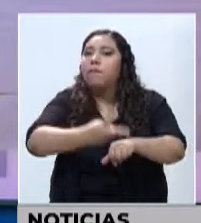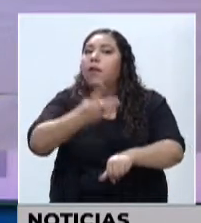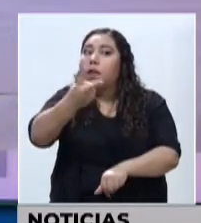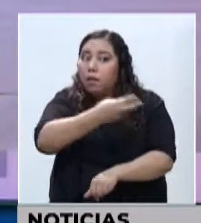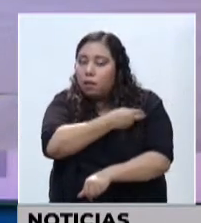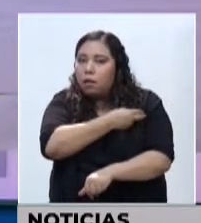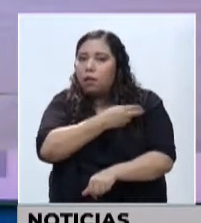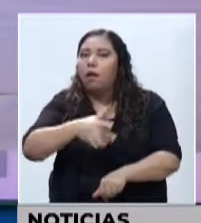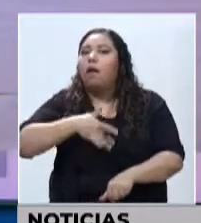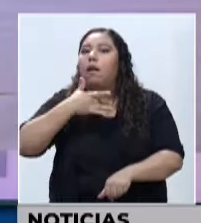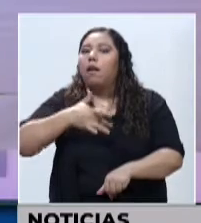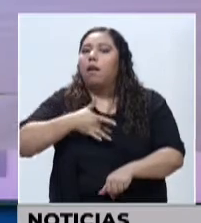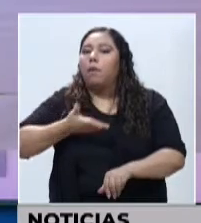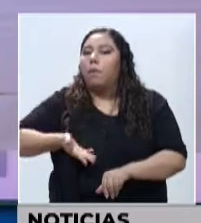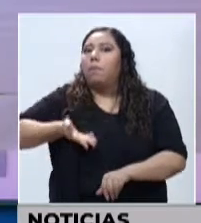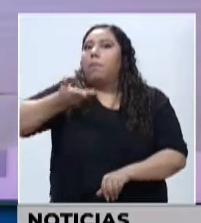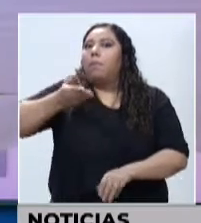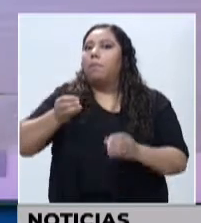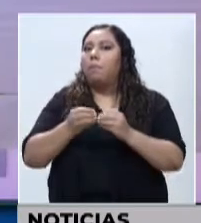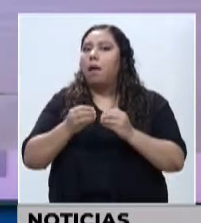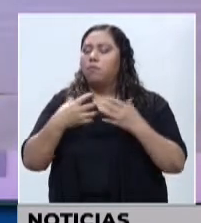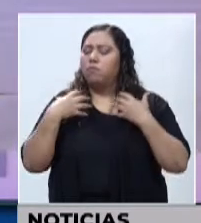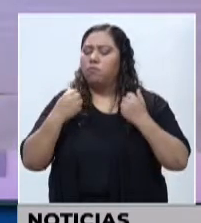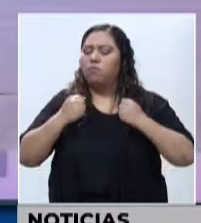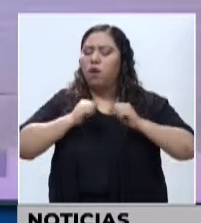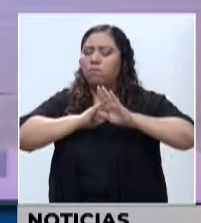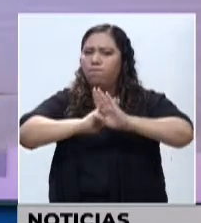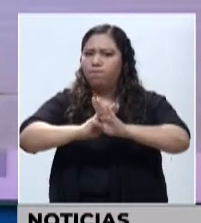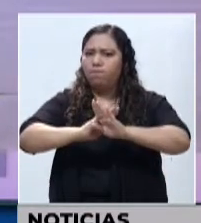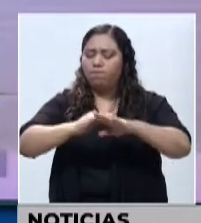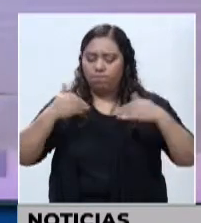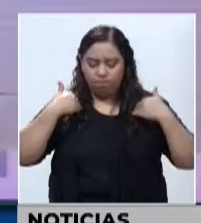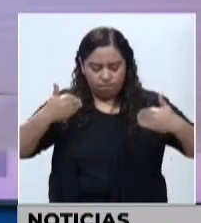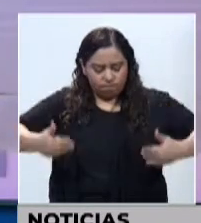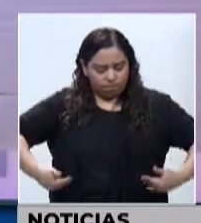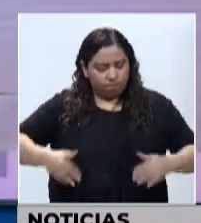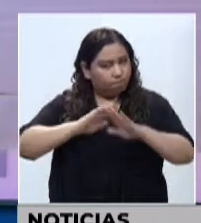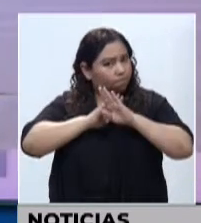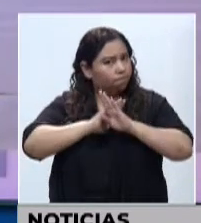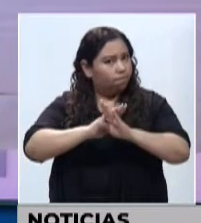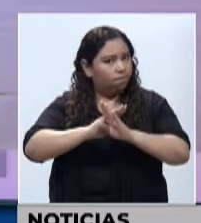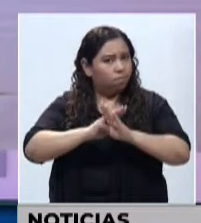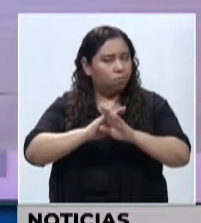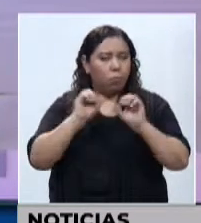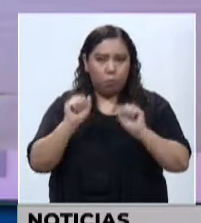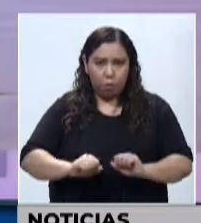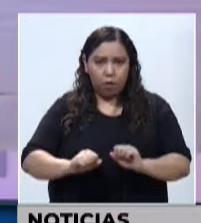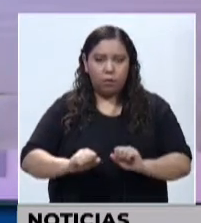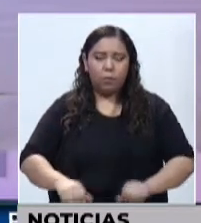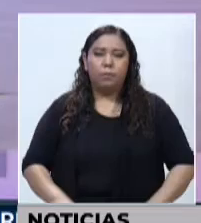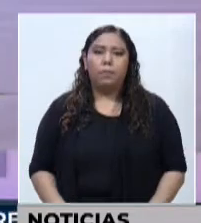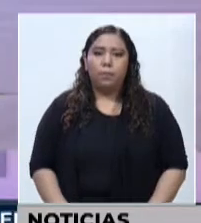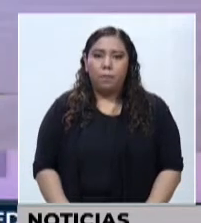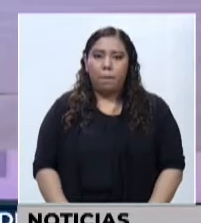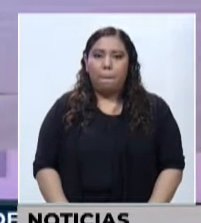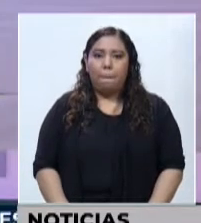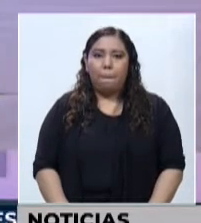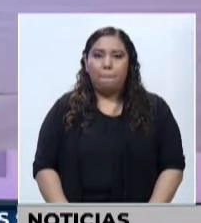segunda dosis subimos un poco más nuestro escudo,